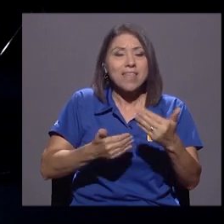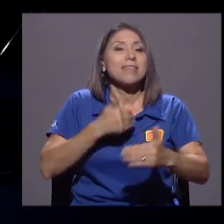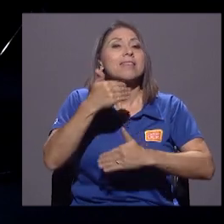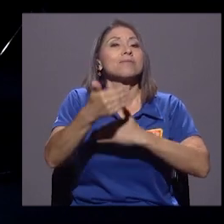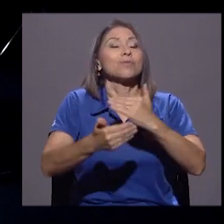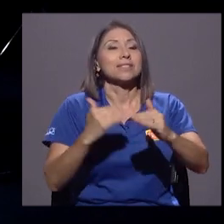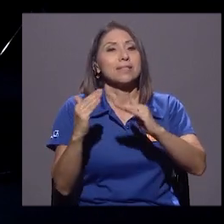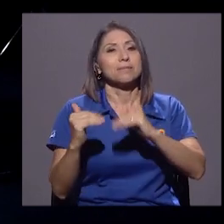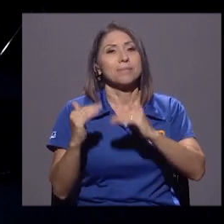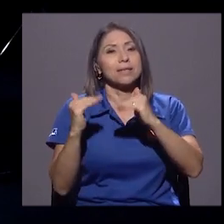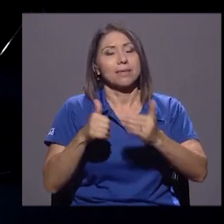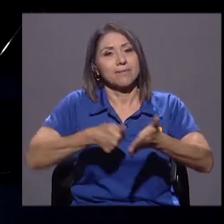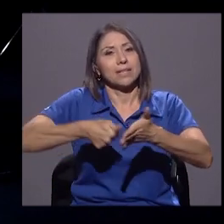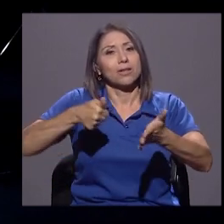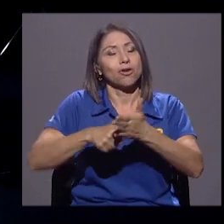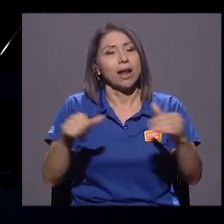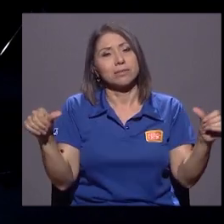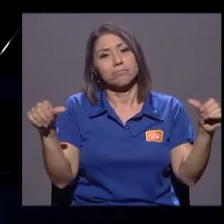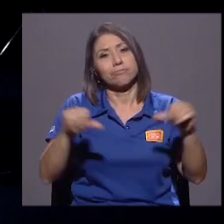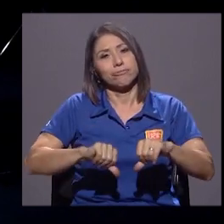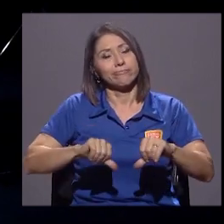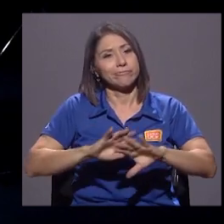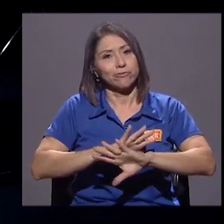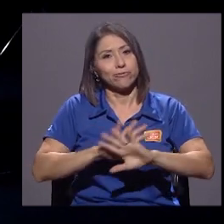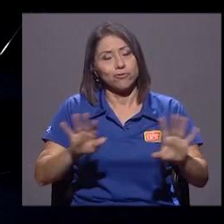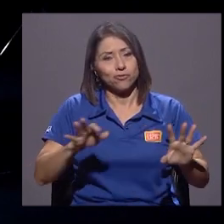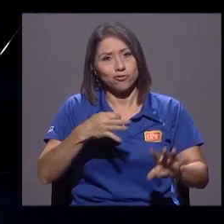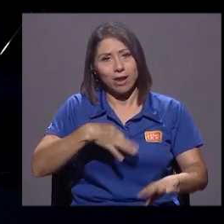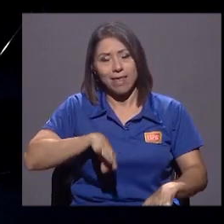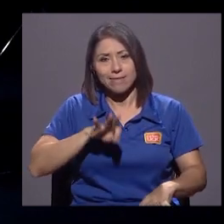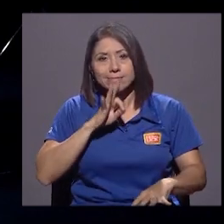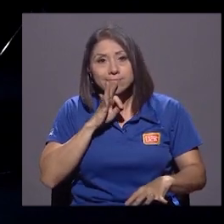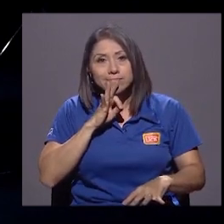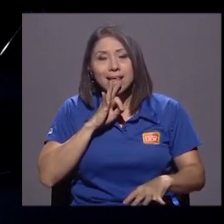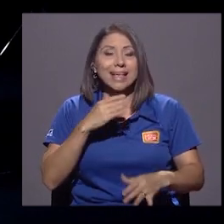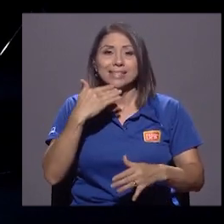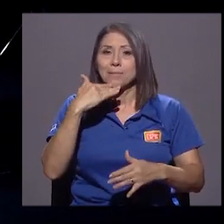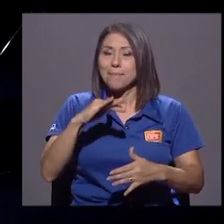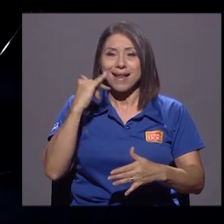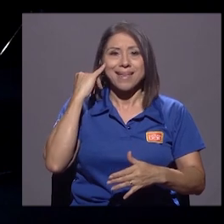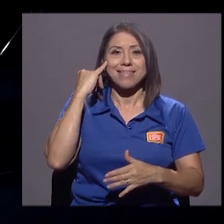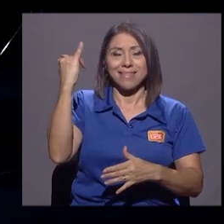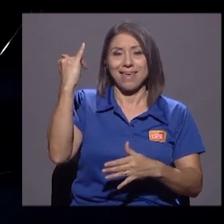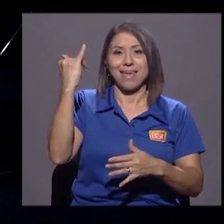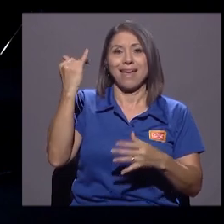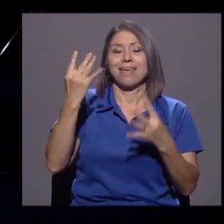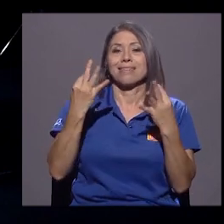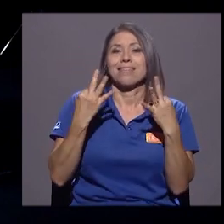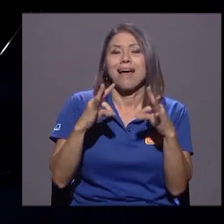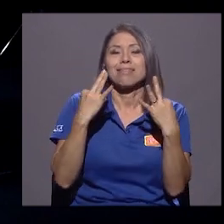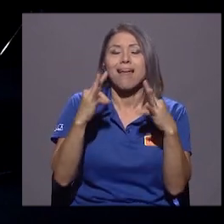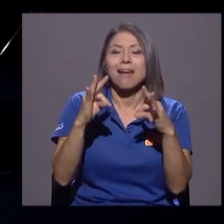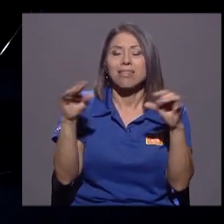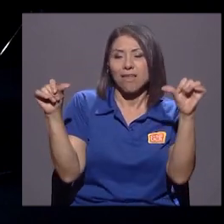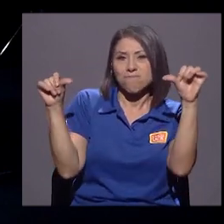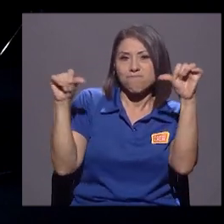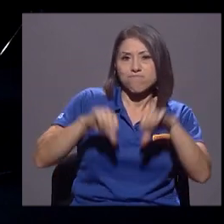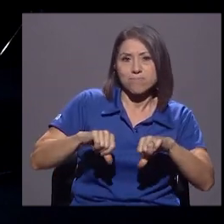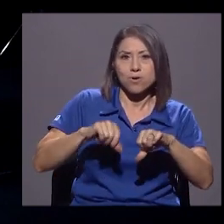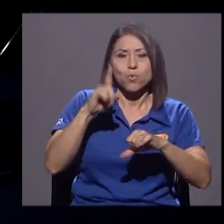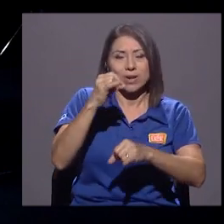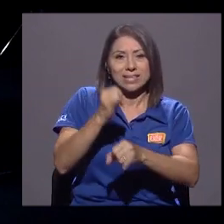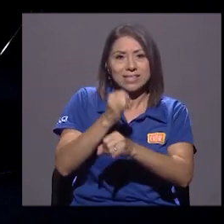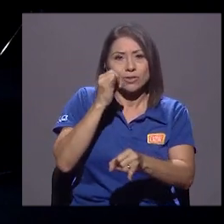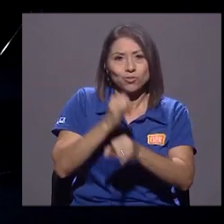electorales. Es mala idea hacer un pulso de legitimidad con una institución que es emblema de la democracia